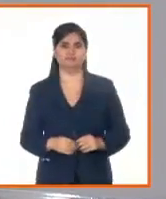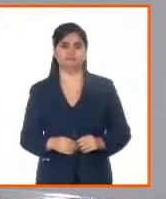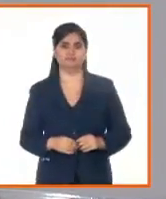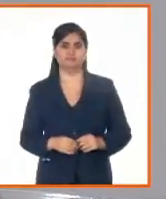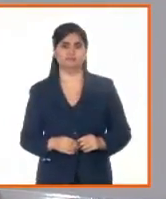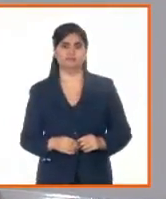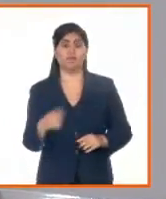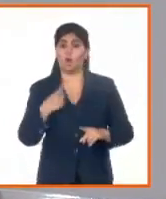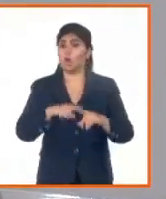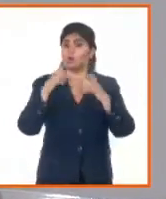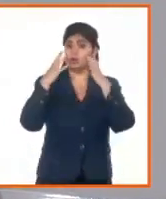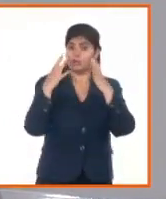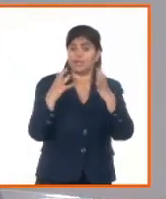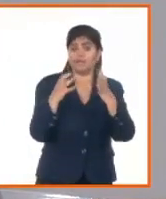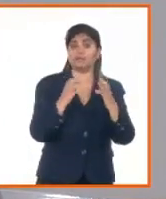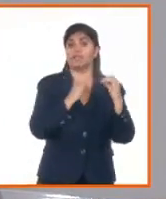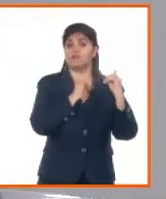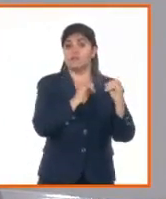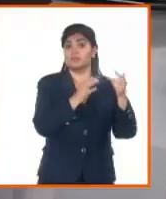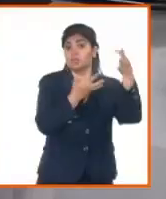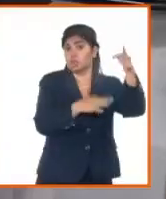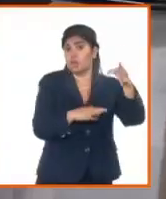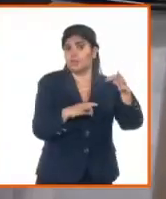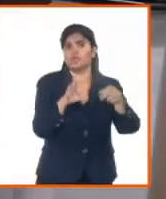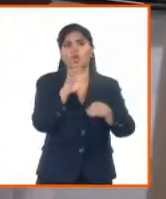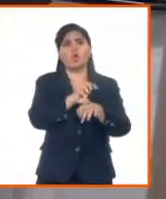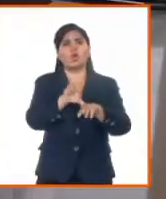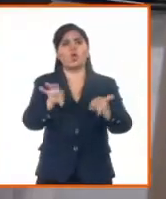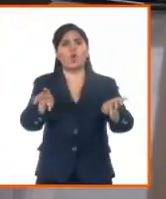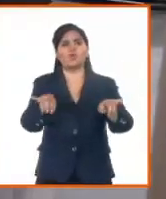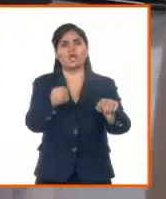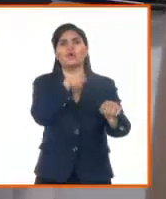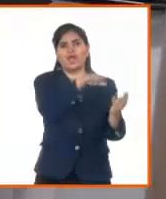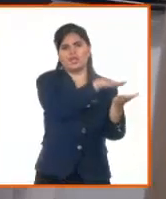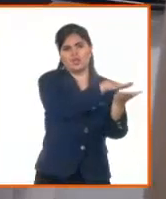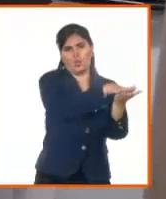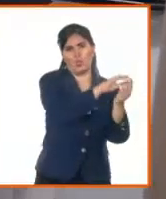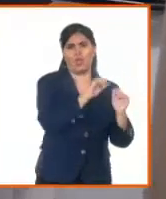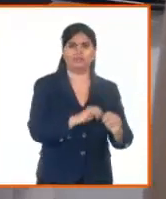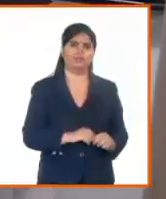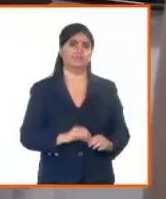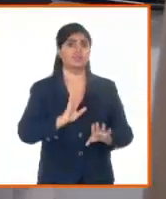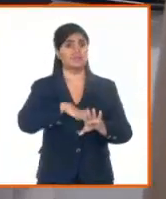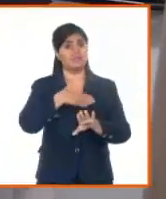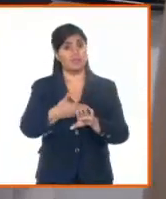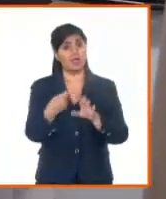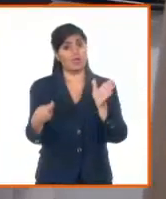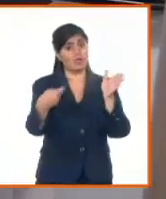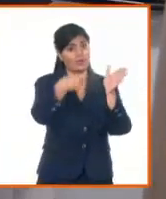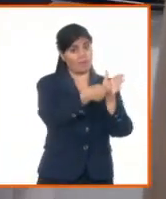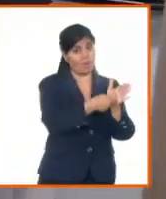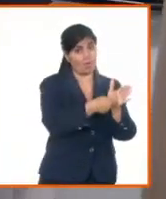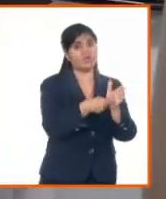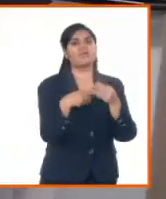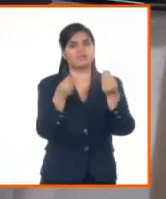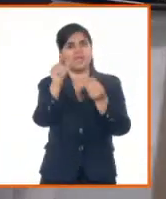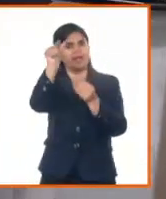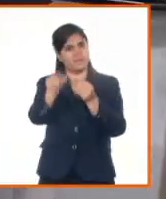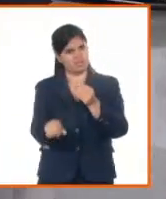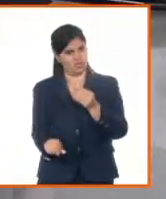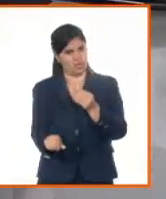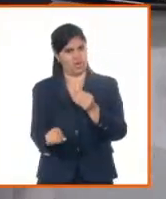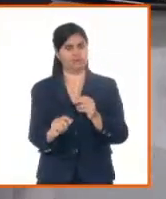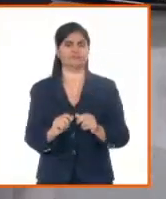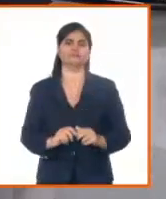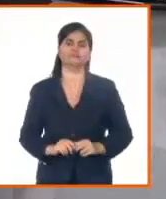Y esa es la aspiración que tenemos. Entonces, en este programa priorizado, que además con el cual llevamos un tiempo